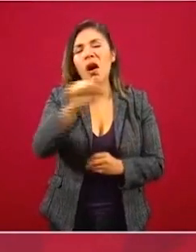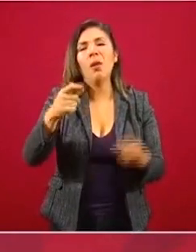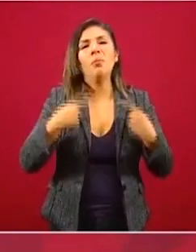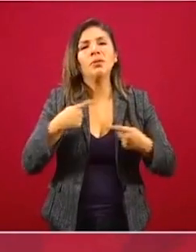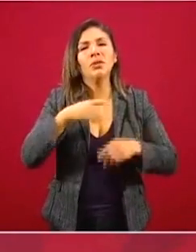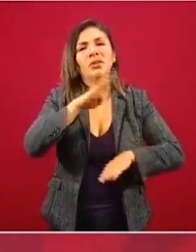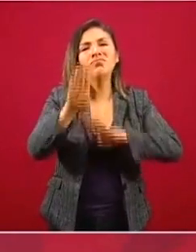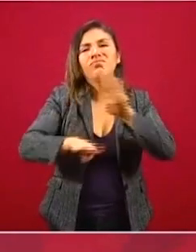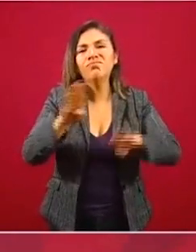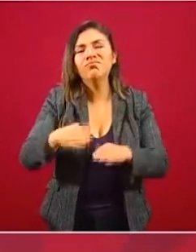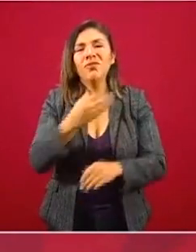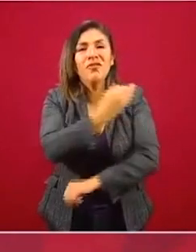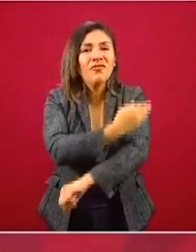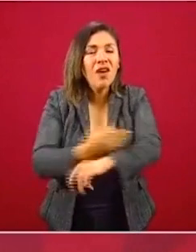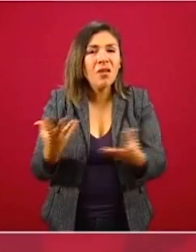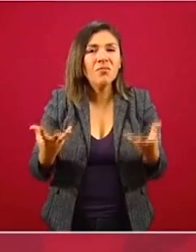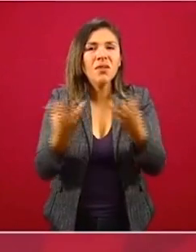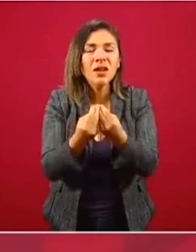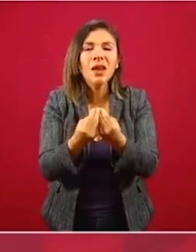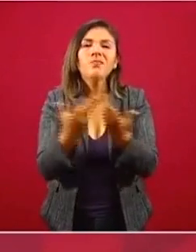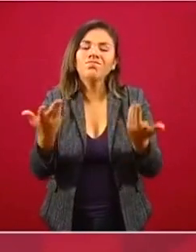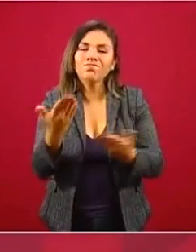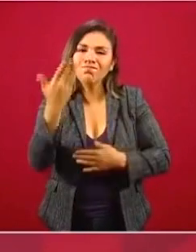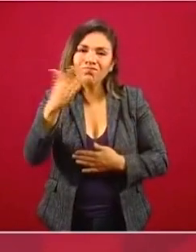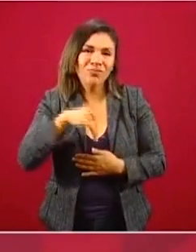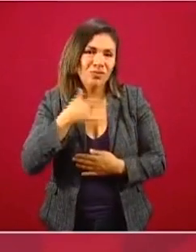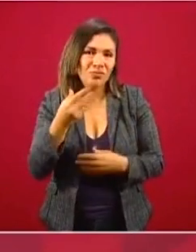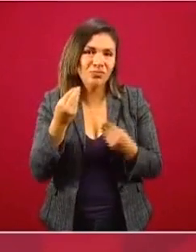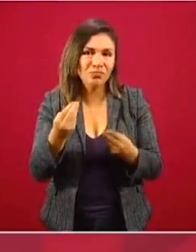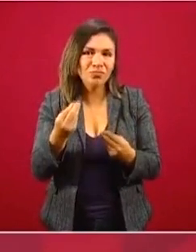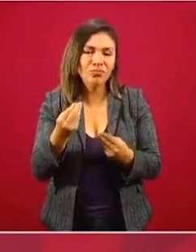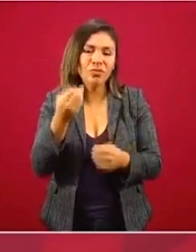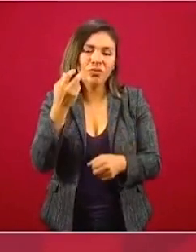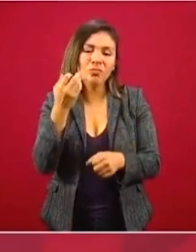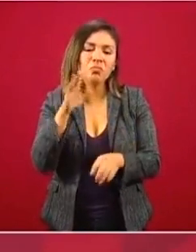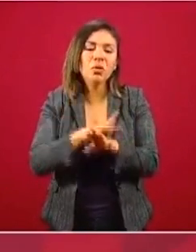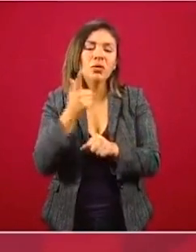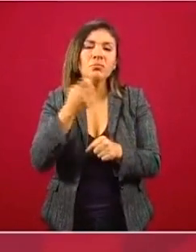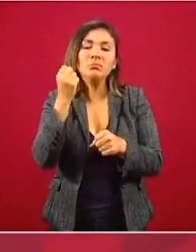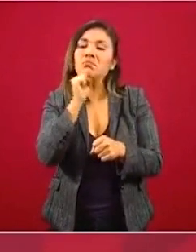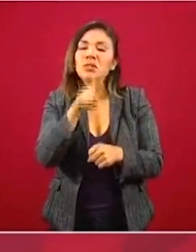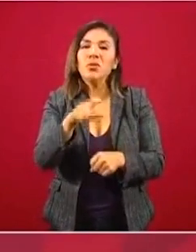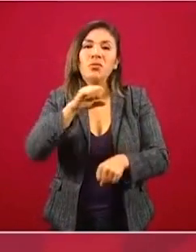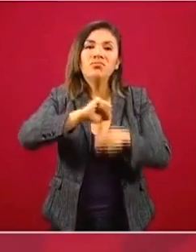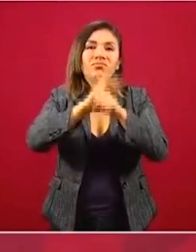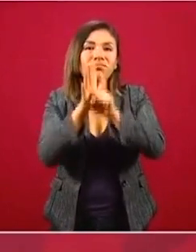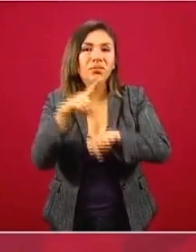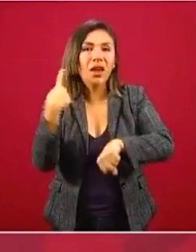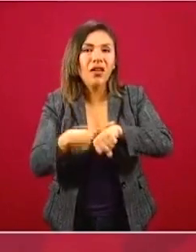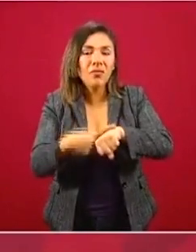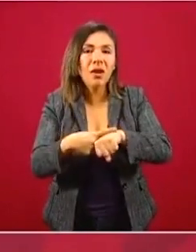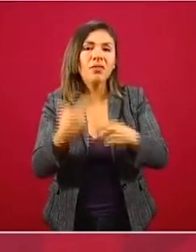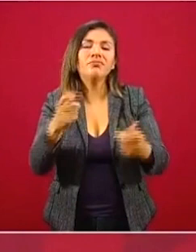de la pandemia, nuestro abrazo a los enfermos,